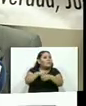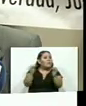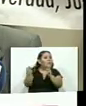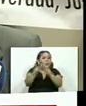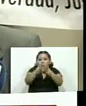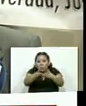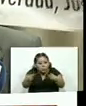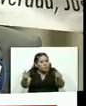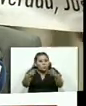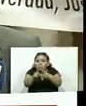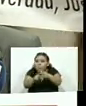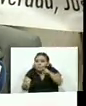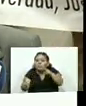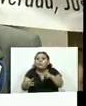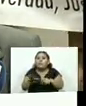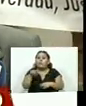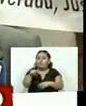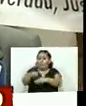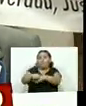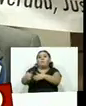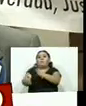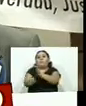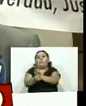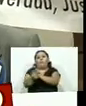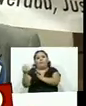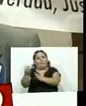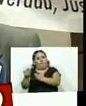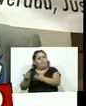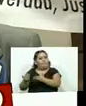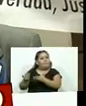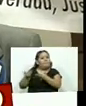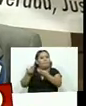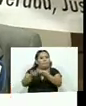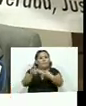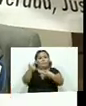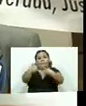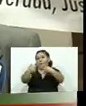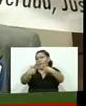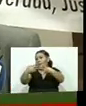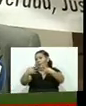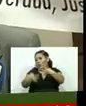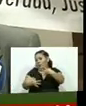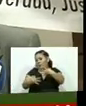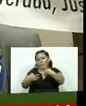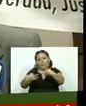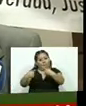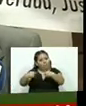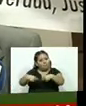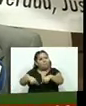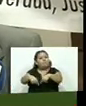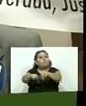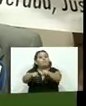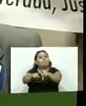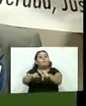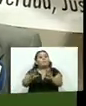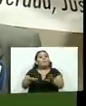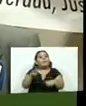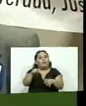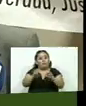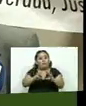el conflicto armado la Asamblea debe darles carácter legal y permanente a estas